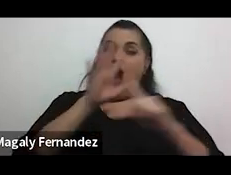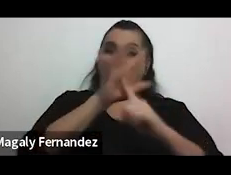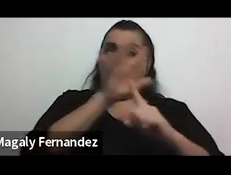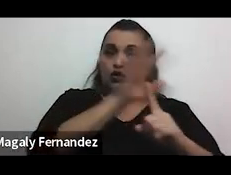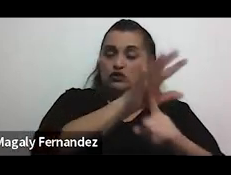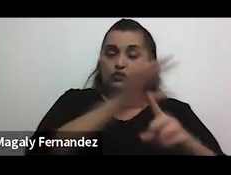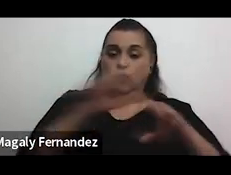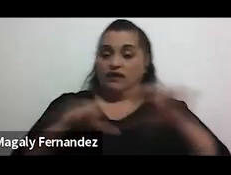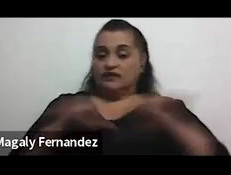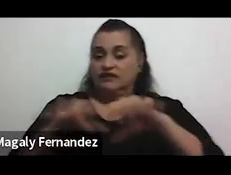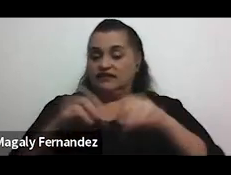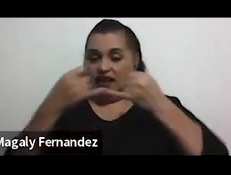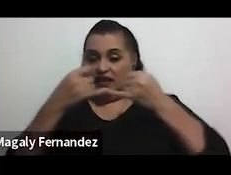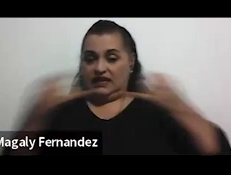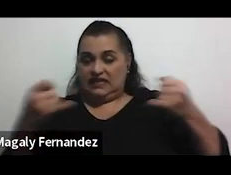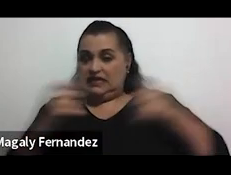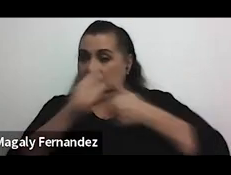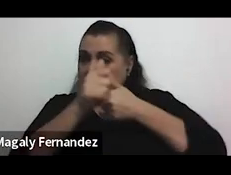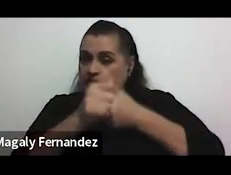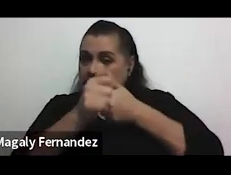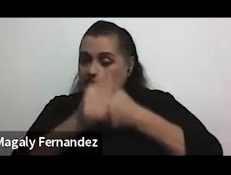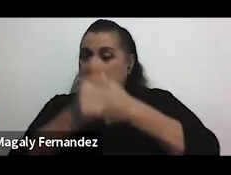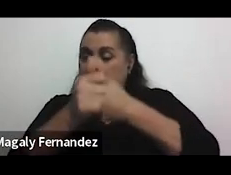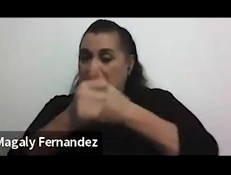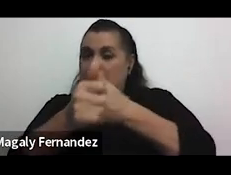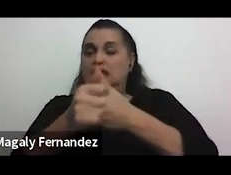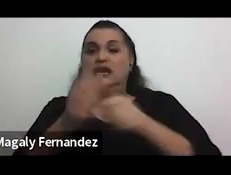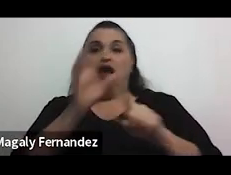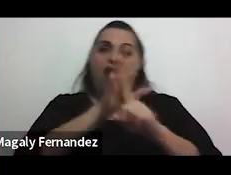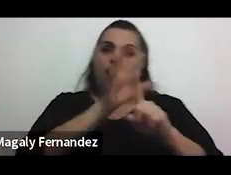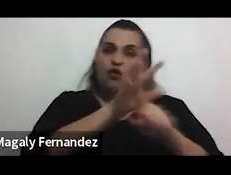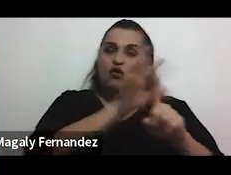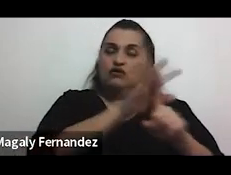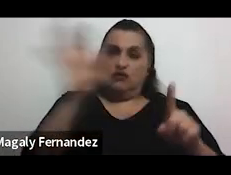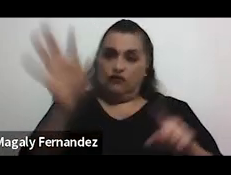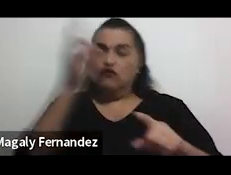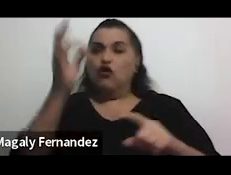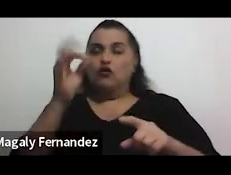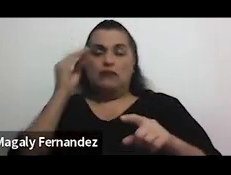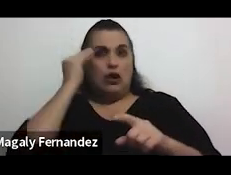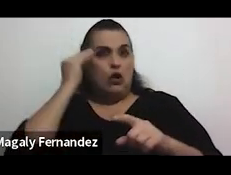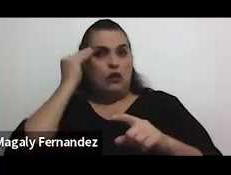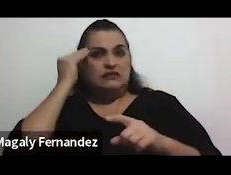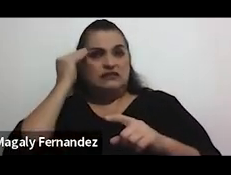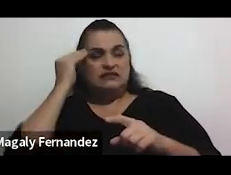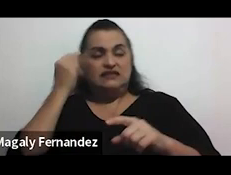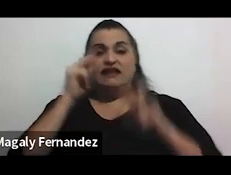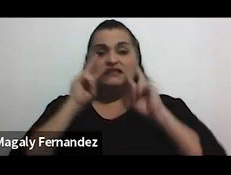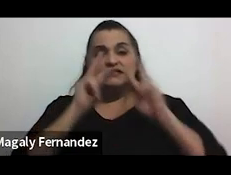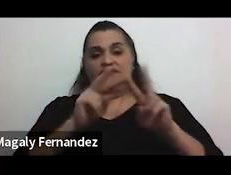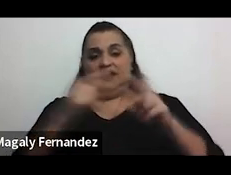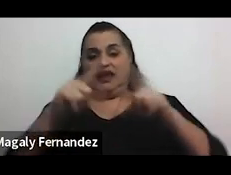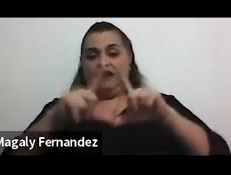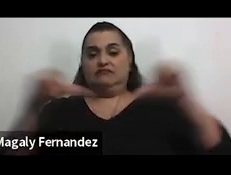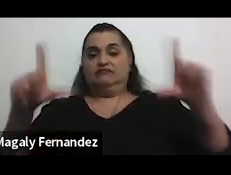se sigue se acosa de manera obsesiva se monitorea lo que esa persona hace en sus